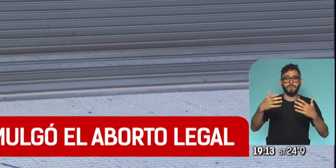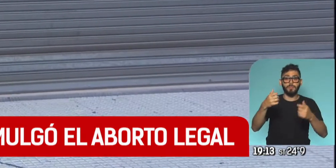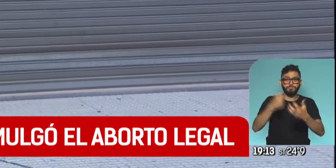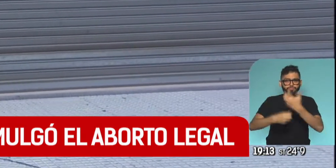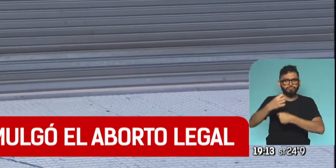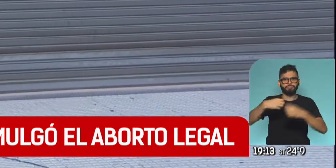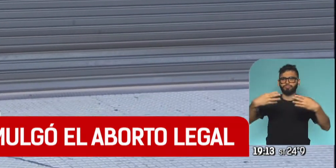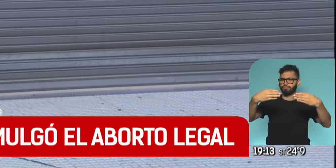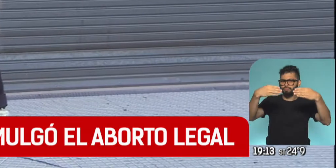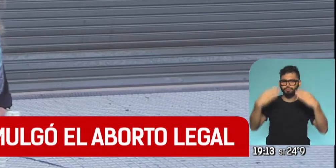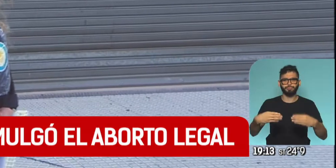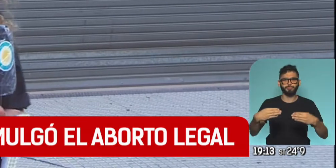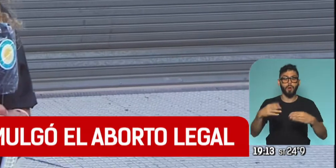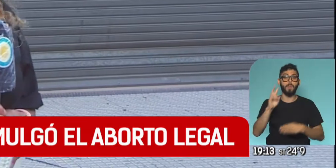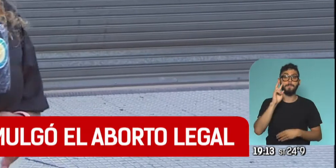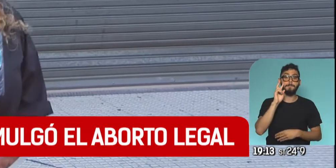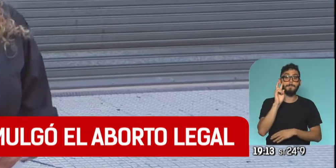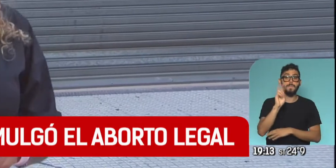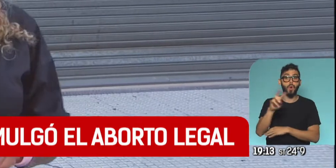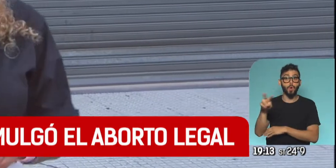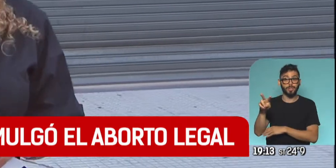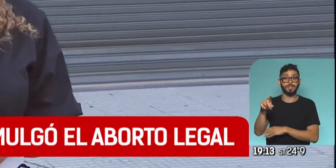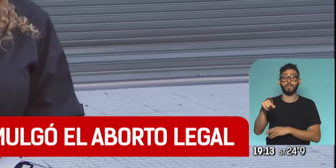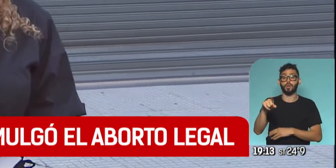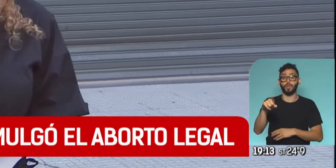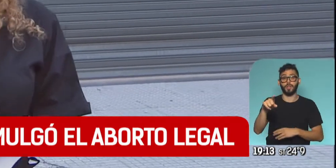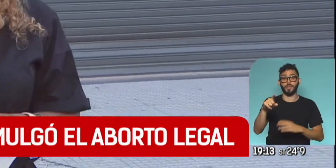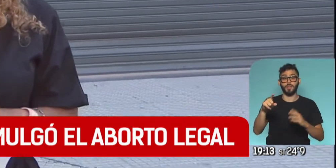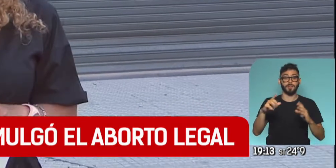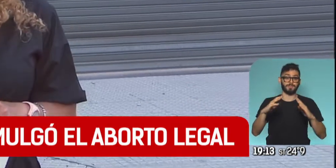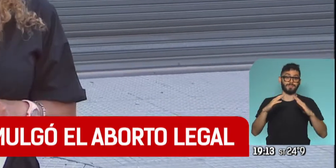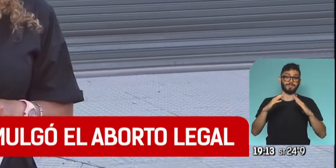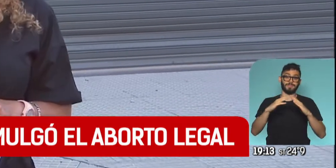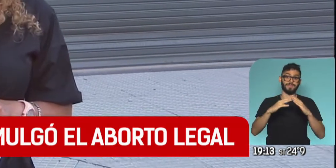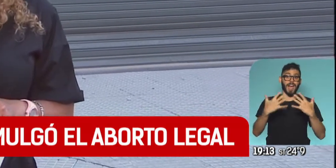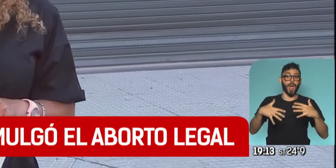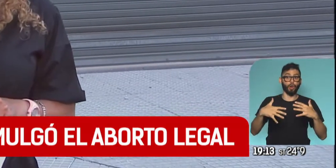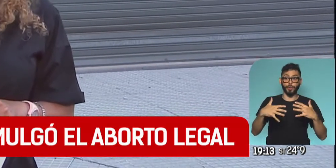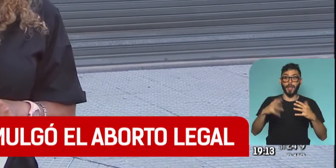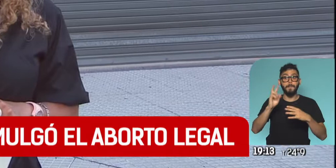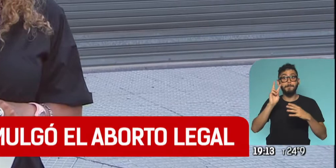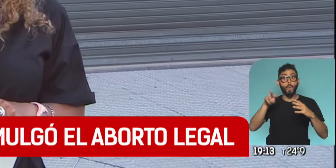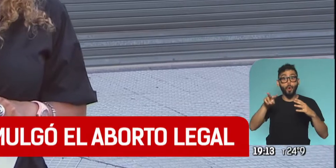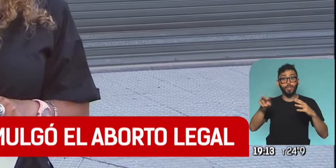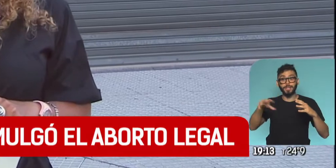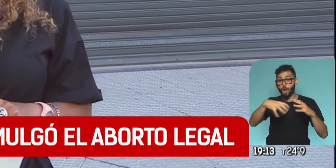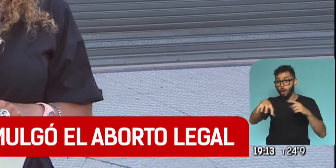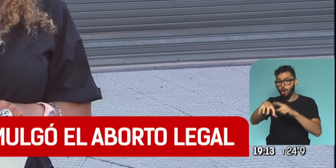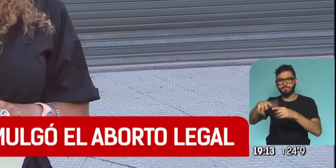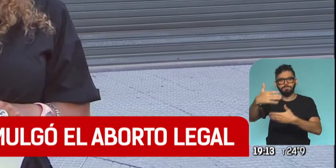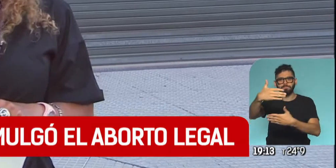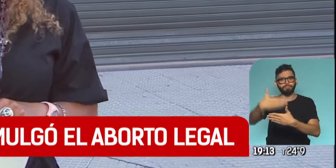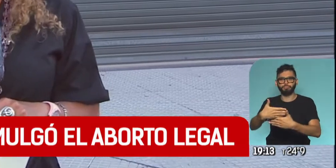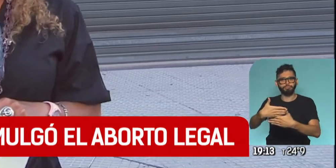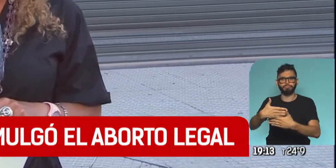persianas del museo de la Casa de Gobierno. No, principalmente el presidente de la nación hizo